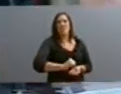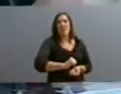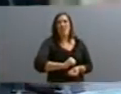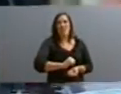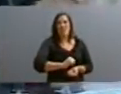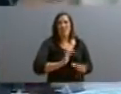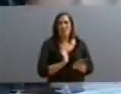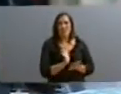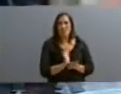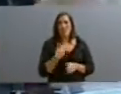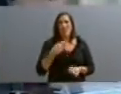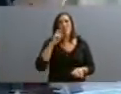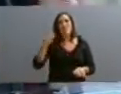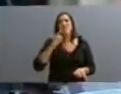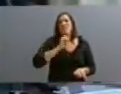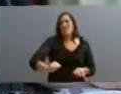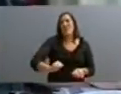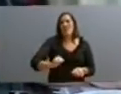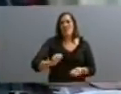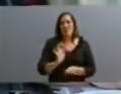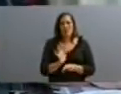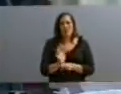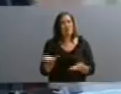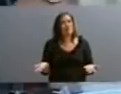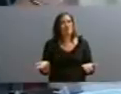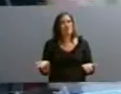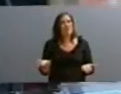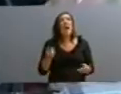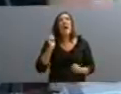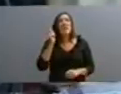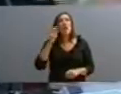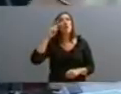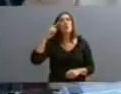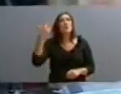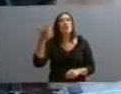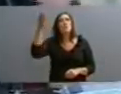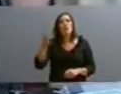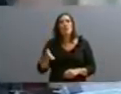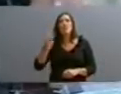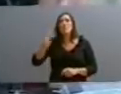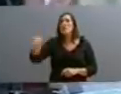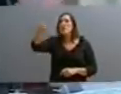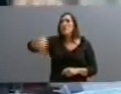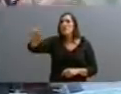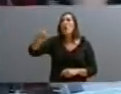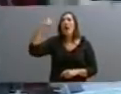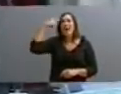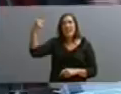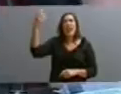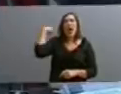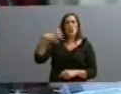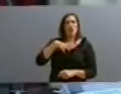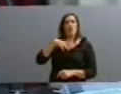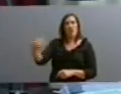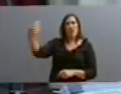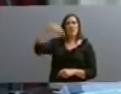estaríamos estafando y defraudando al 93% de los acreedores que creyeron en la Argentina de